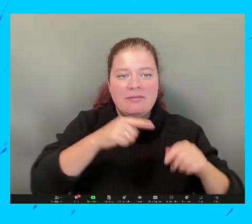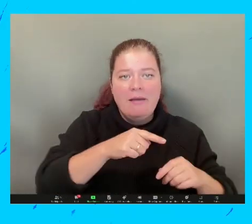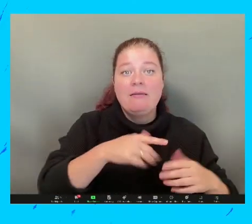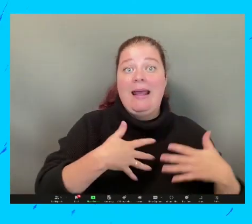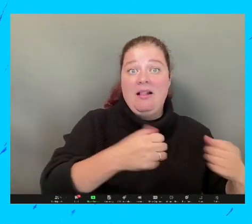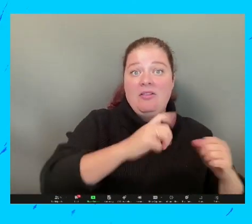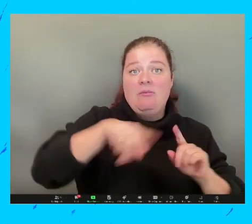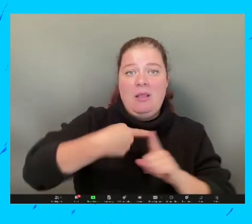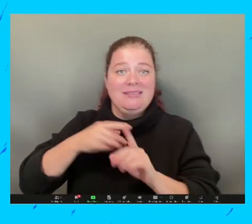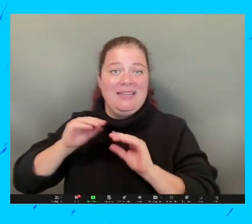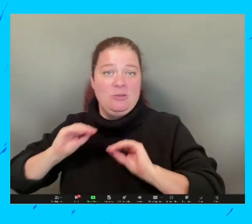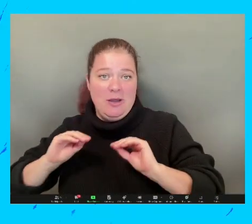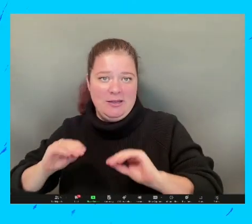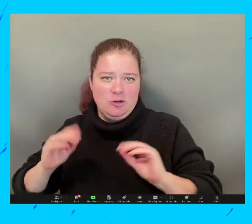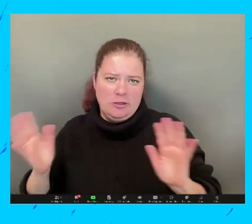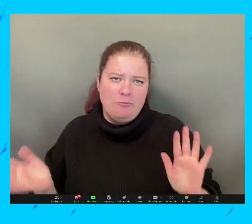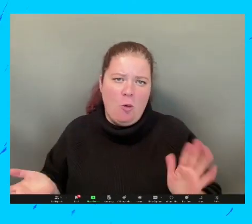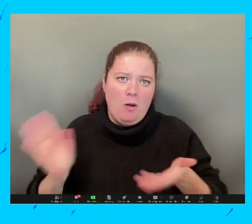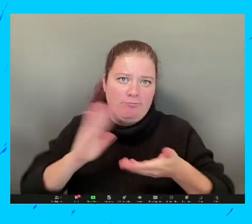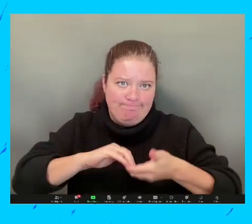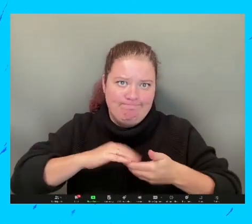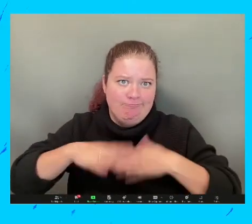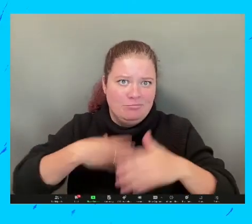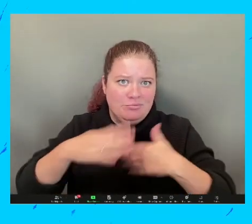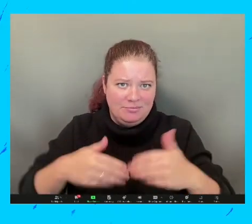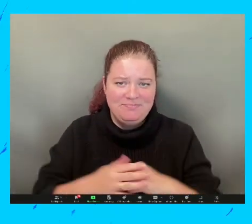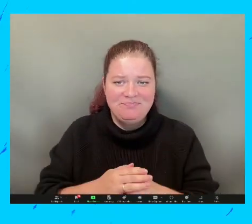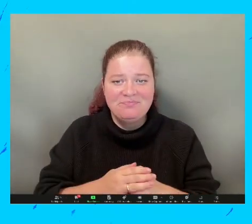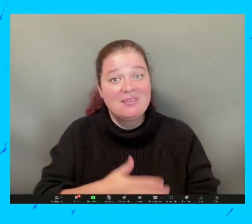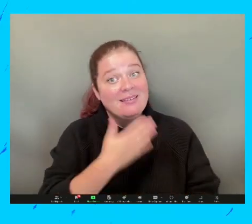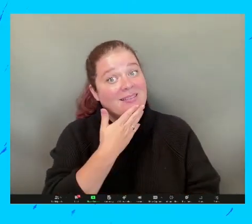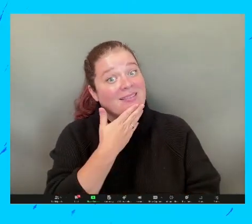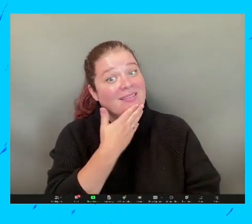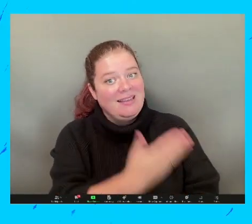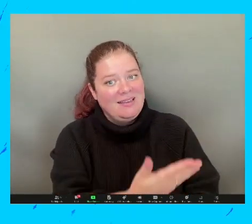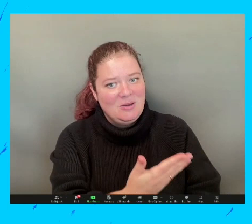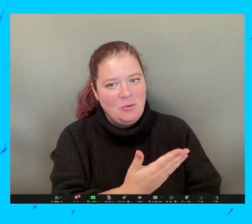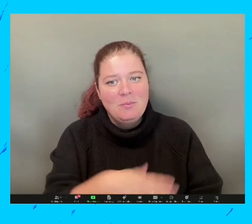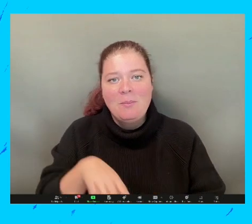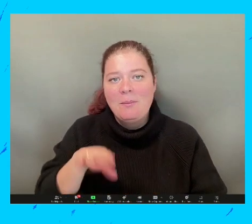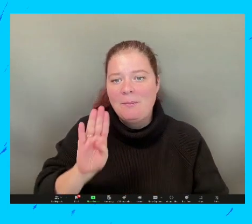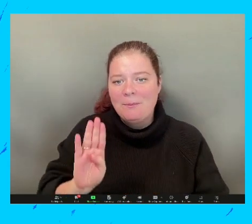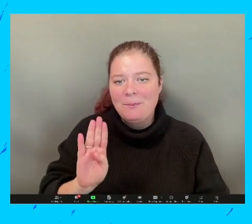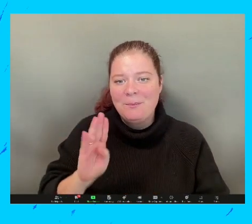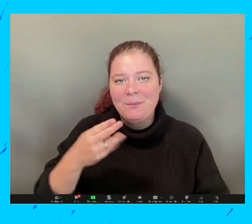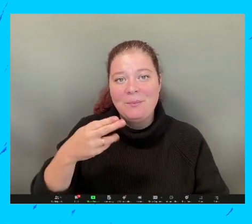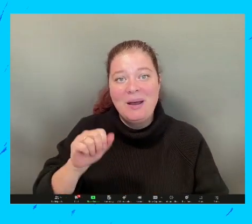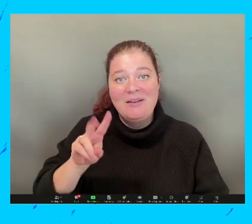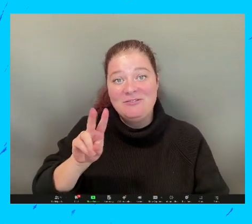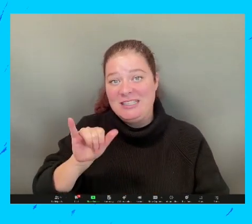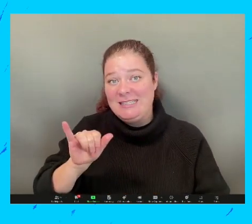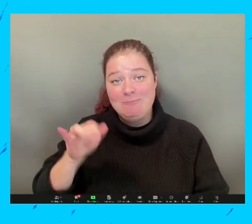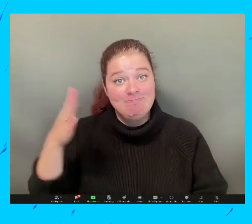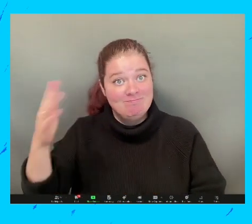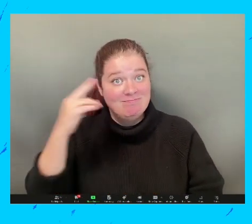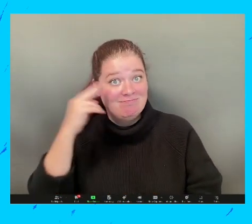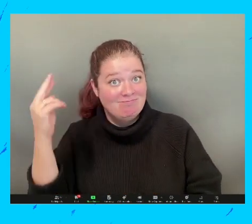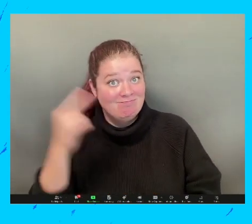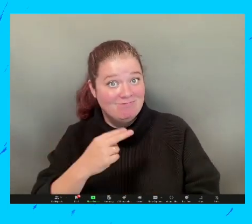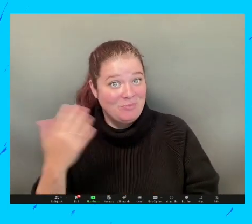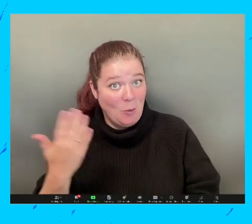financiación adecuada para hacer lo que tenemos que hacer. Muchas gracias, doctor Zoya, a ver,